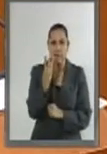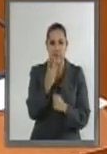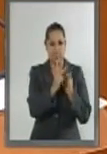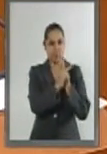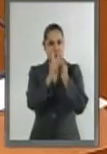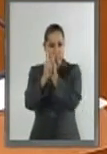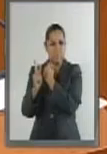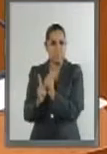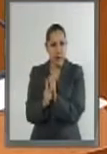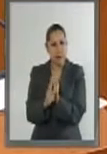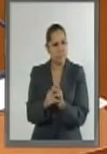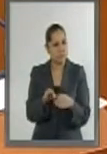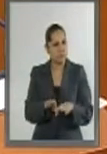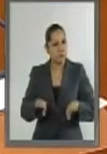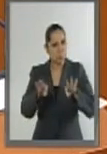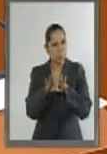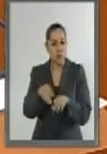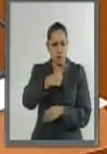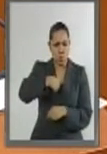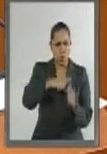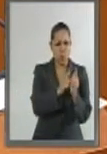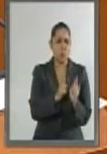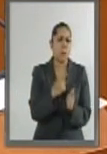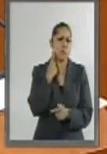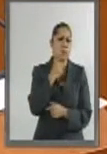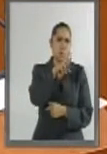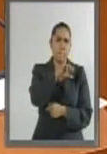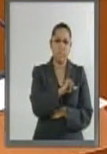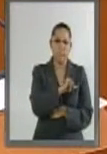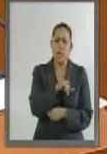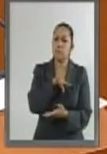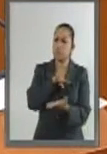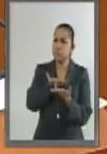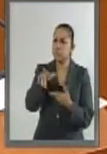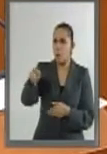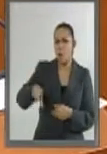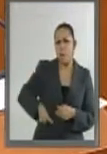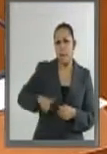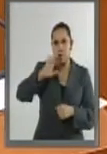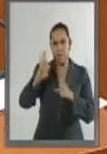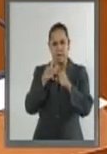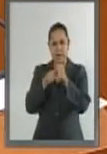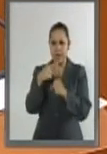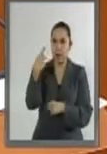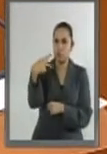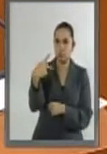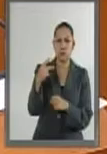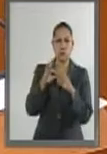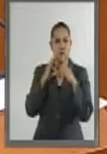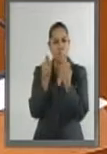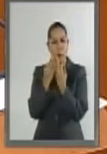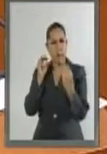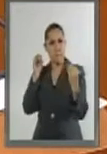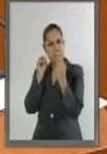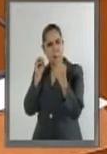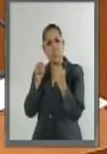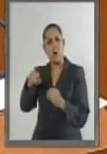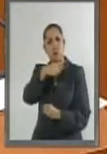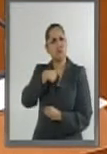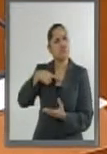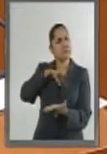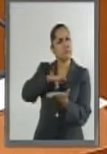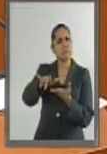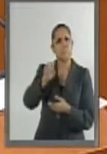PRI respaldamos la postura del gobierno federal y estamos seguros que México llegará a buen